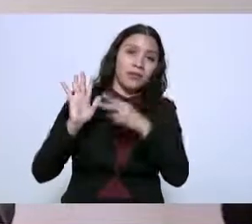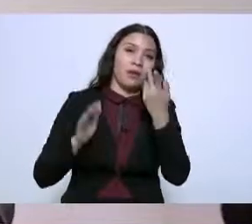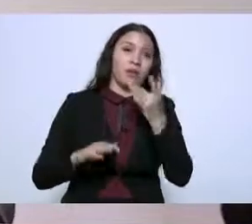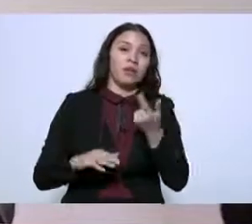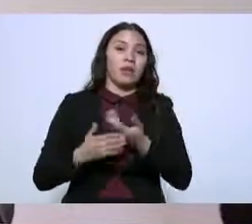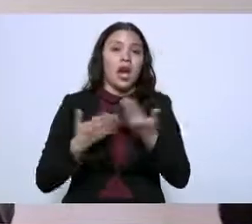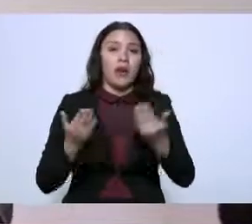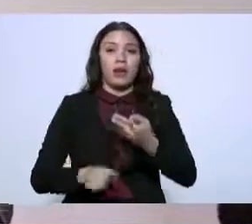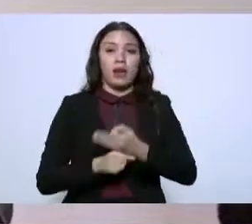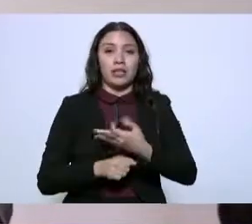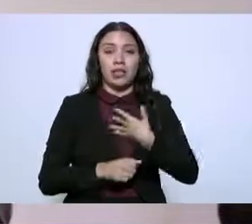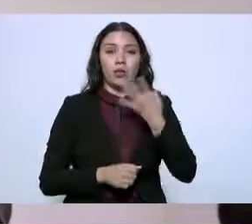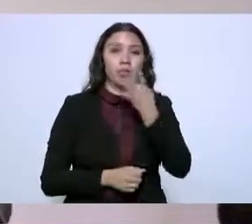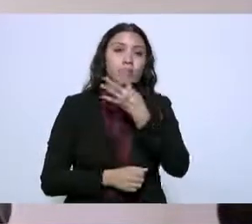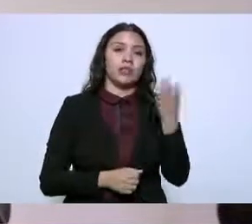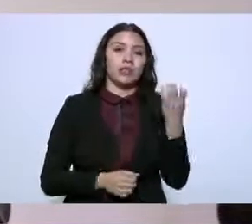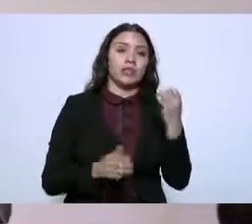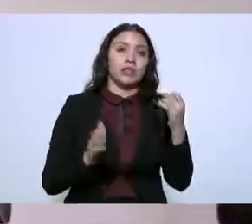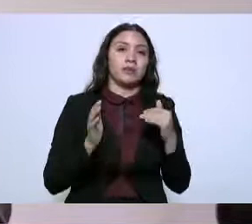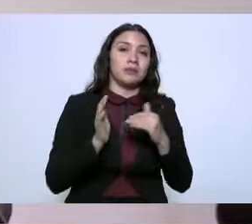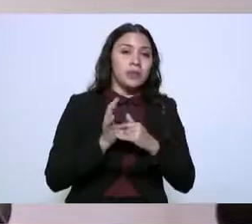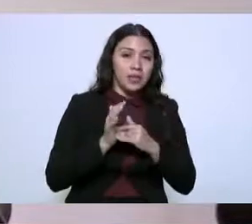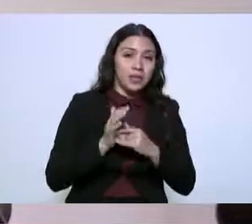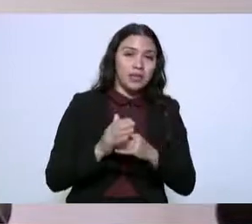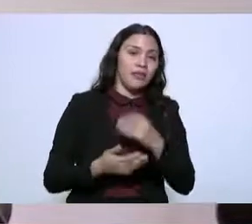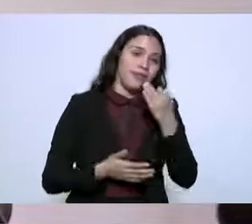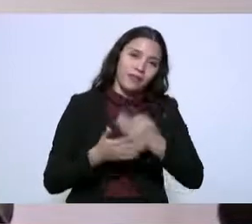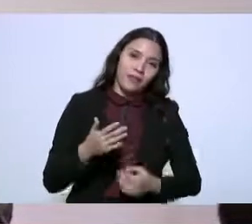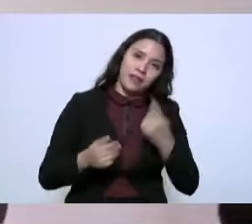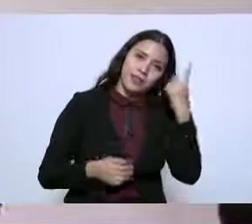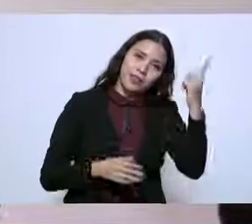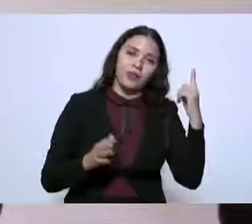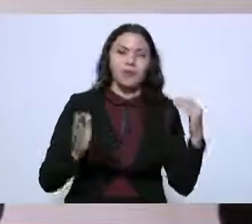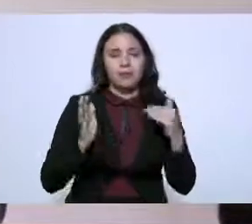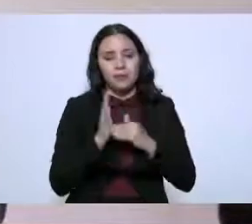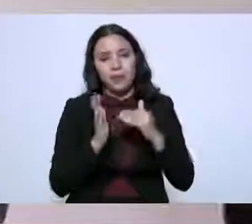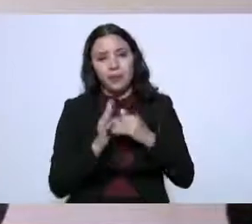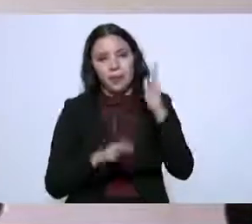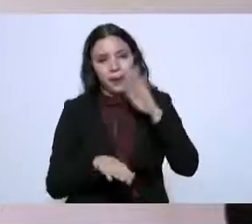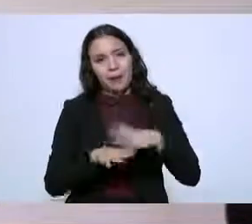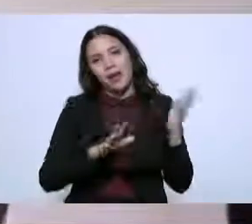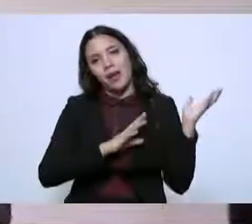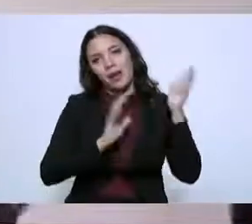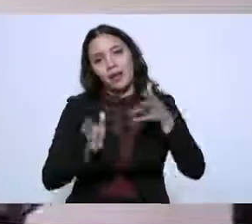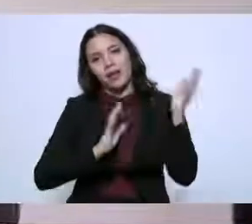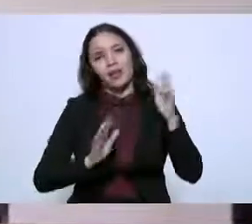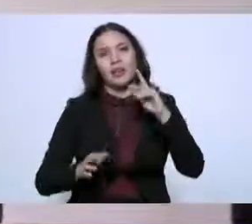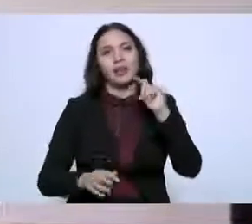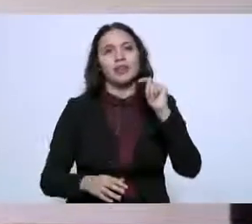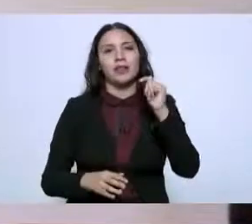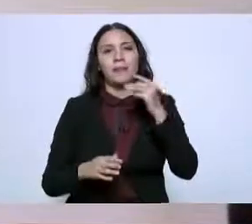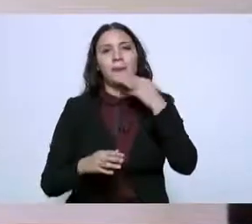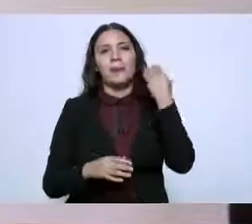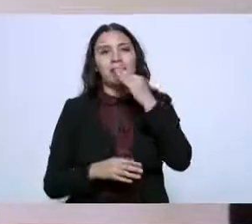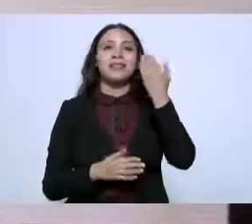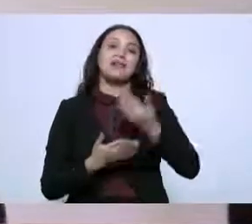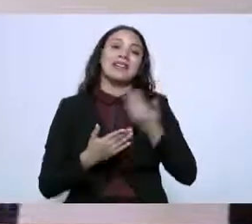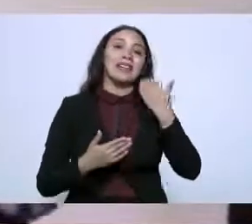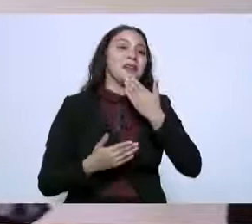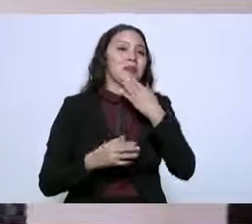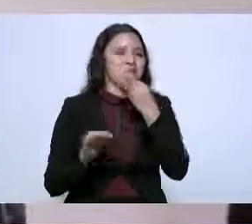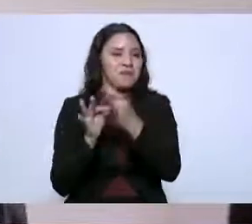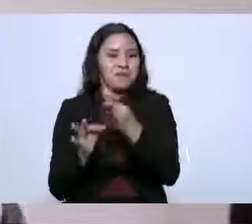400 mil toneladas, nos falta un millón de toneladas de maíz y es porque antes sí se completaban los riegos